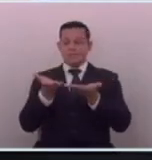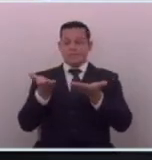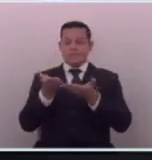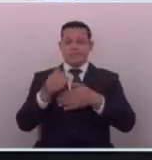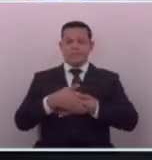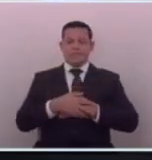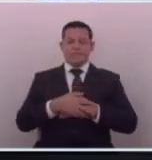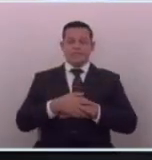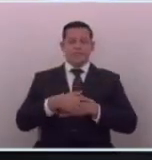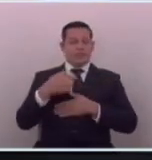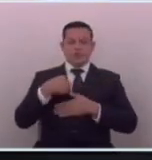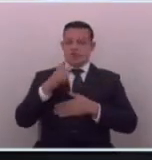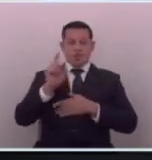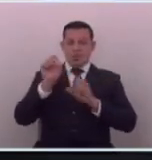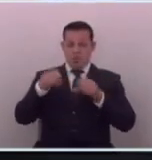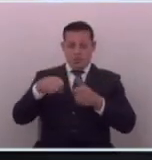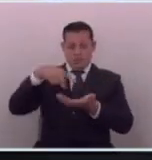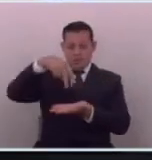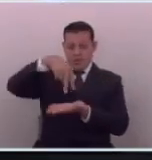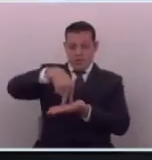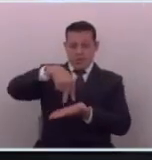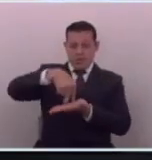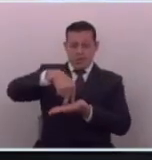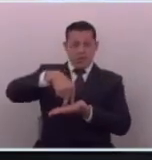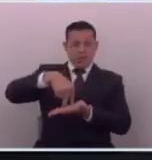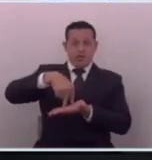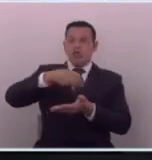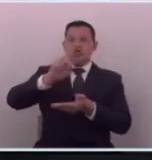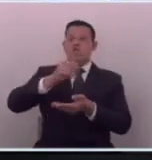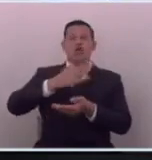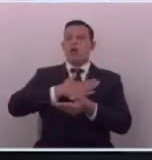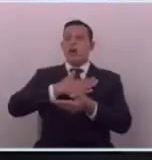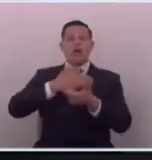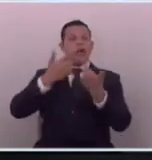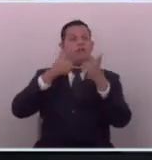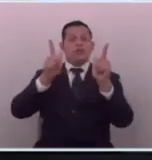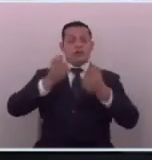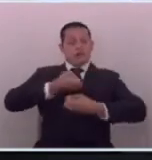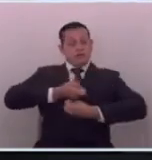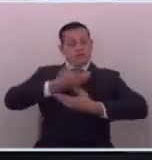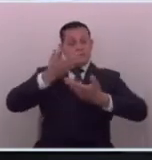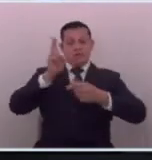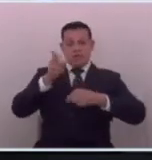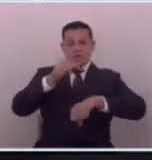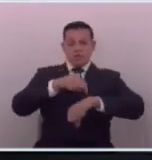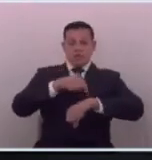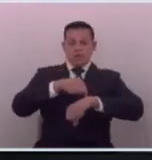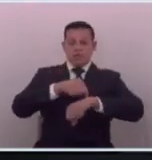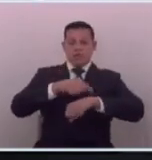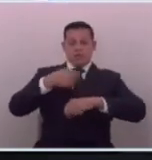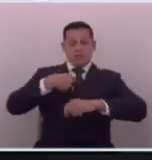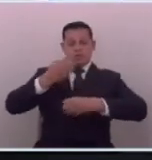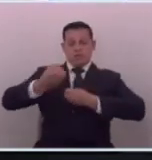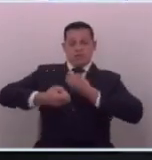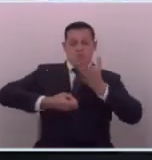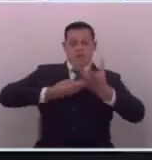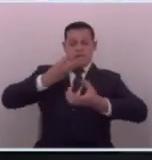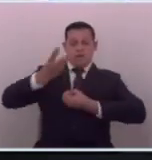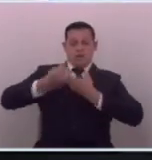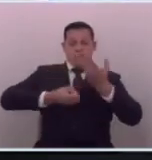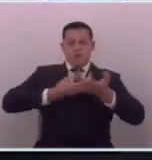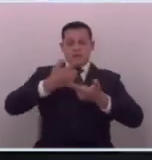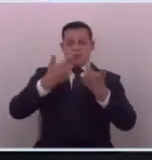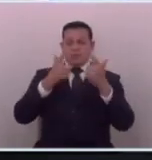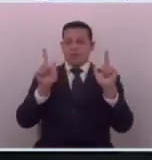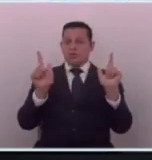pues sí porque no me puedo parar aquí decir que no hay libertad de expresión y al mismo tiempo estoy expresándome libremente